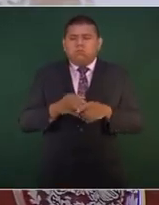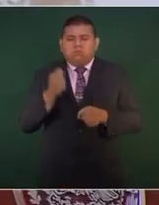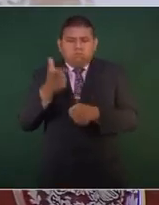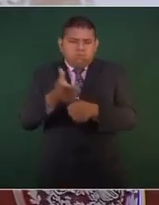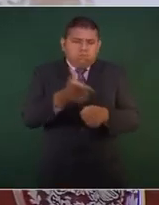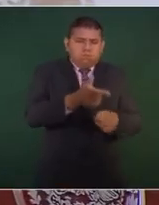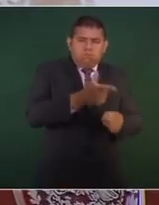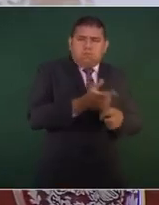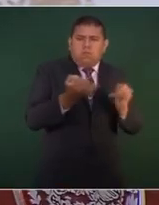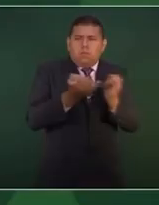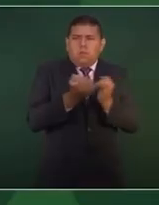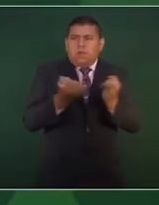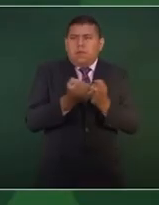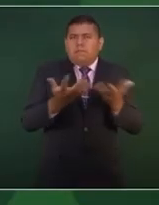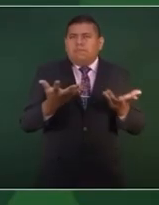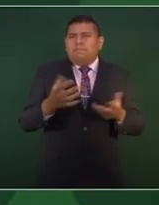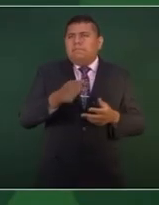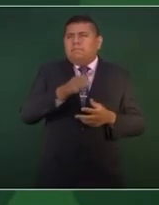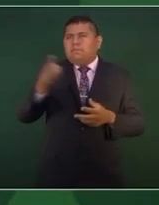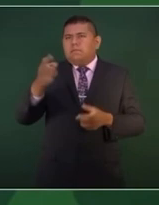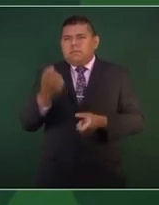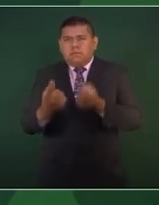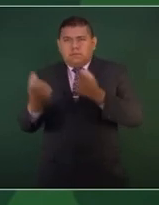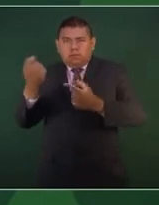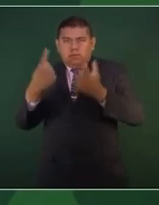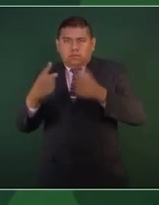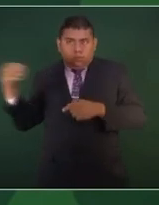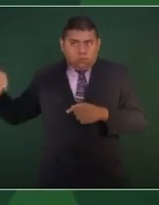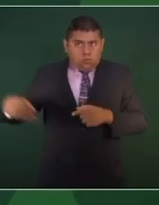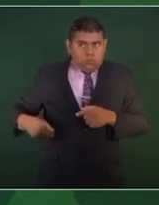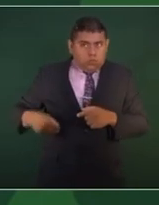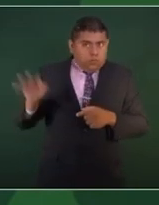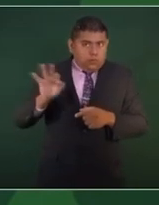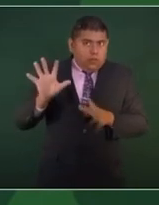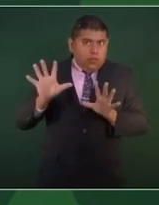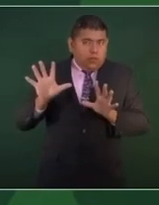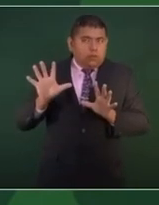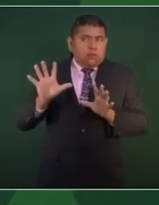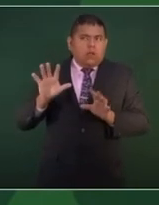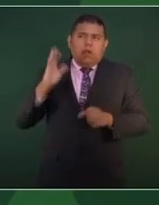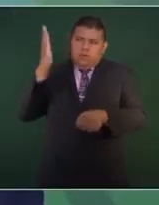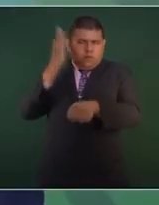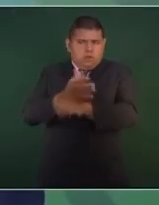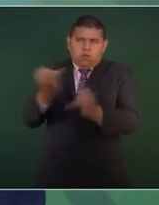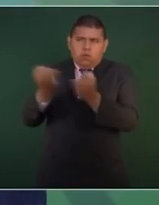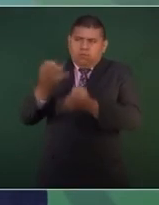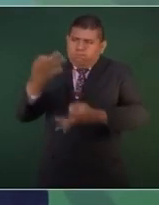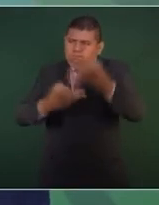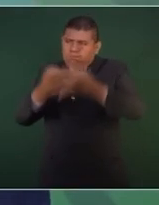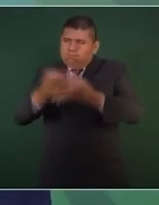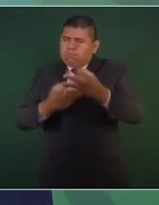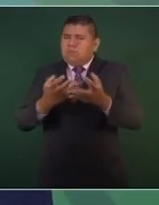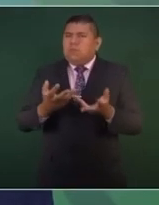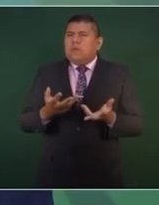se está castigando a los presuntos responsables y